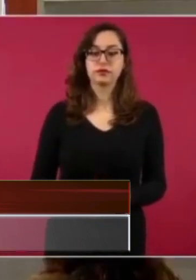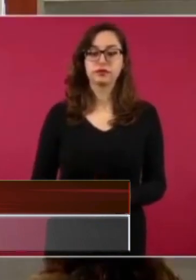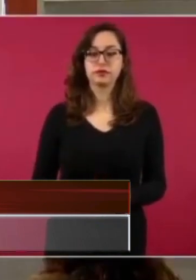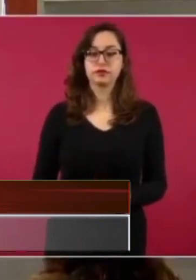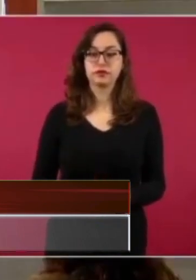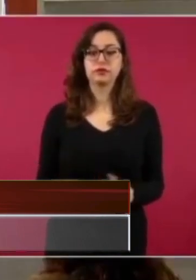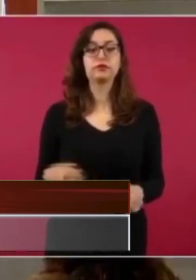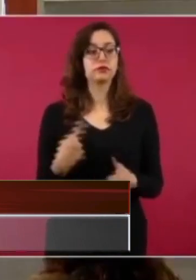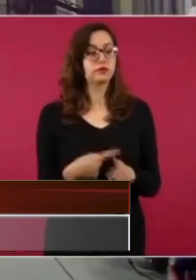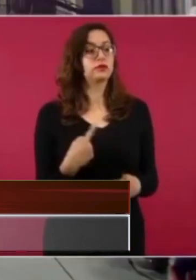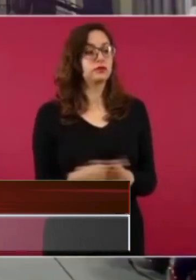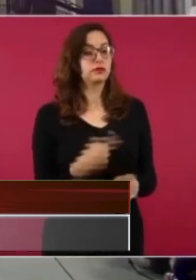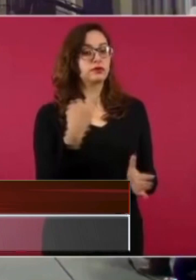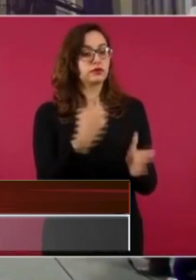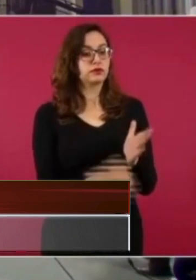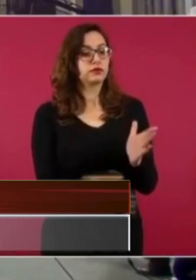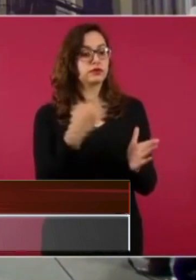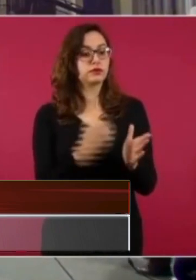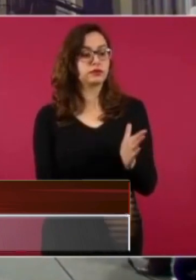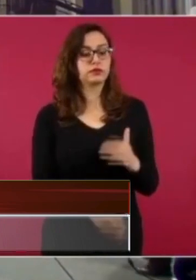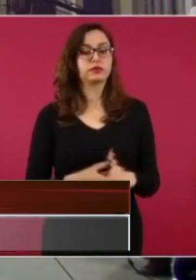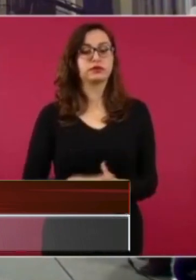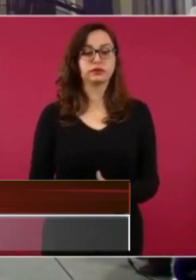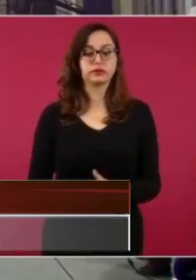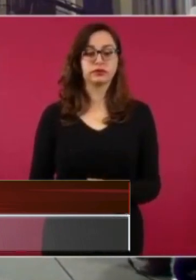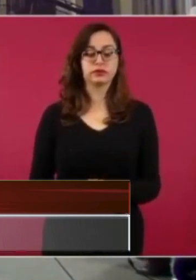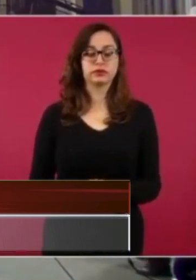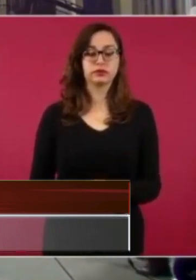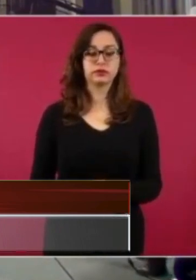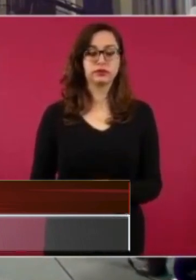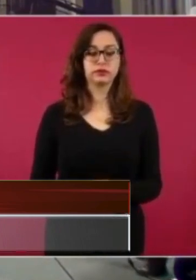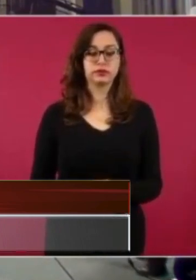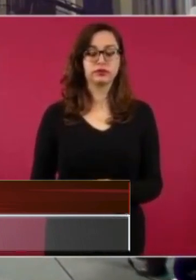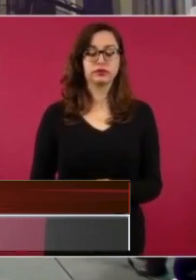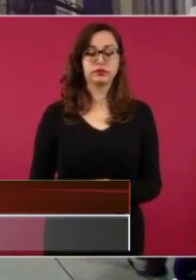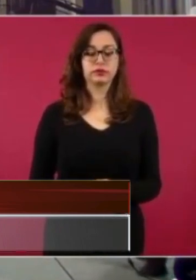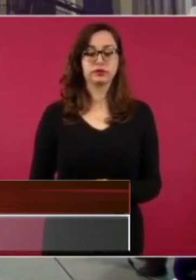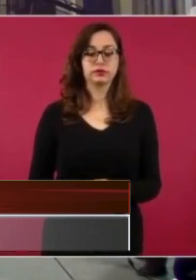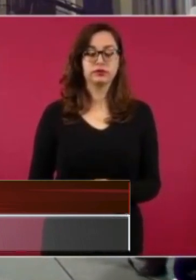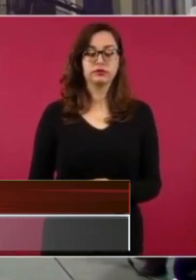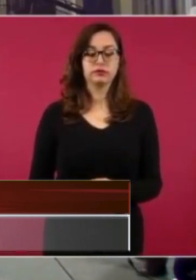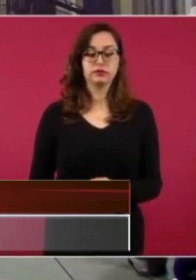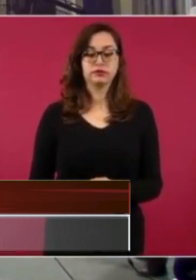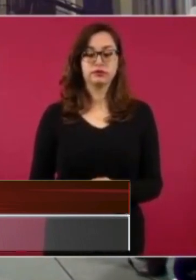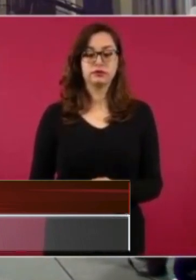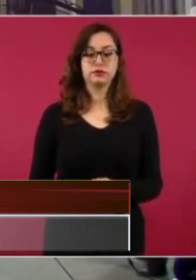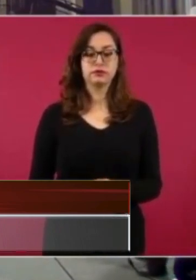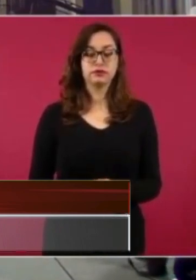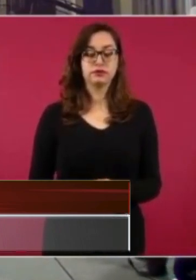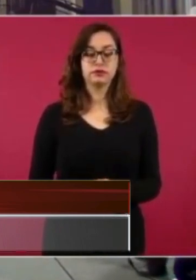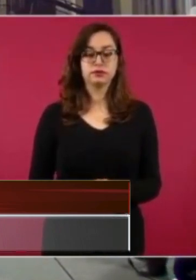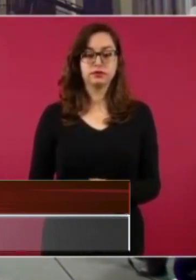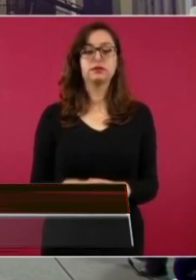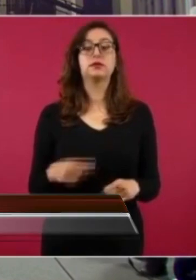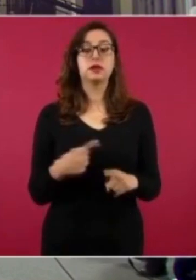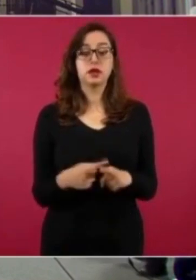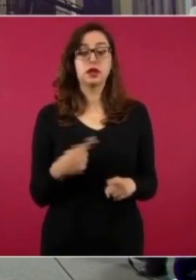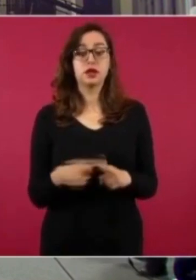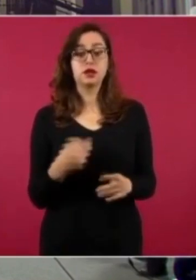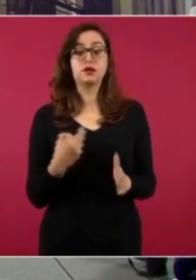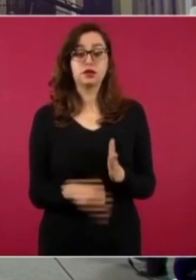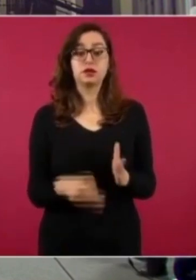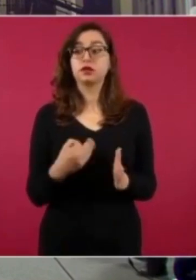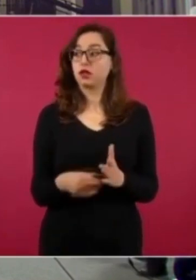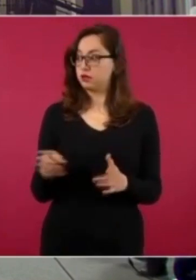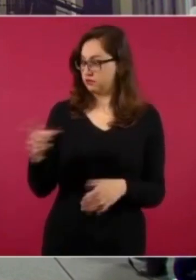república en el 2024 y sumó al ex gobernador de Tamaulipas, Francisco García Cabeza de Vaca. En su conferencia mañanera de este